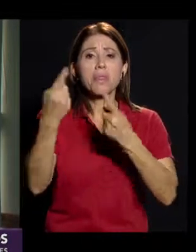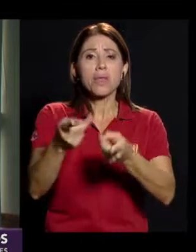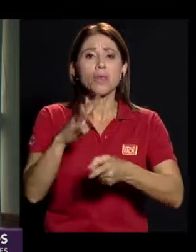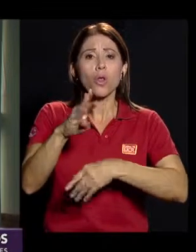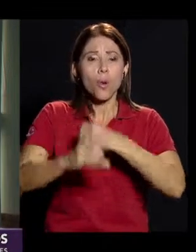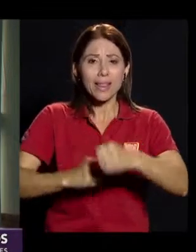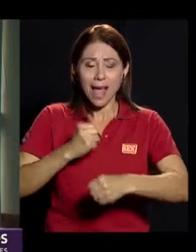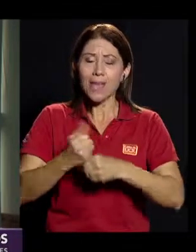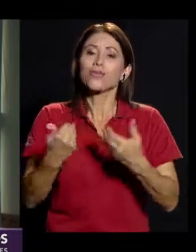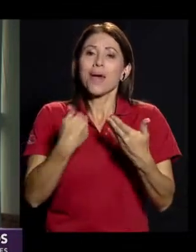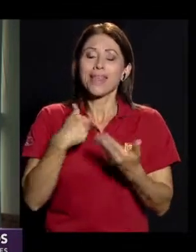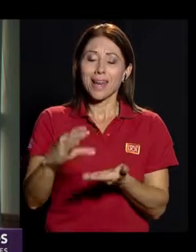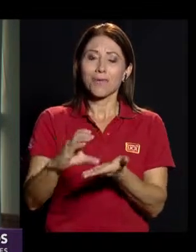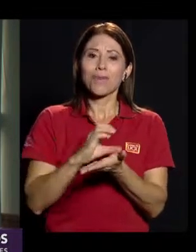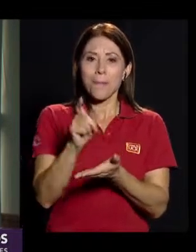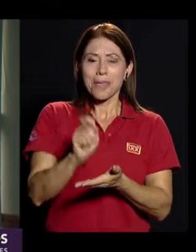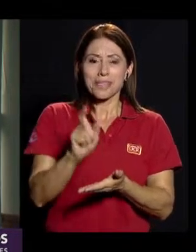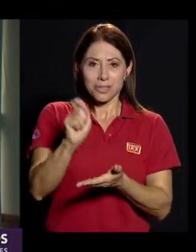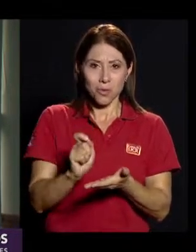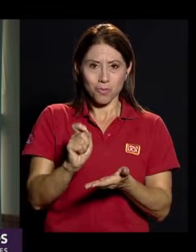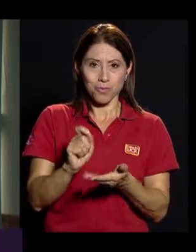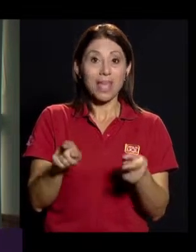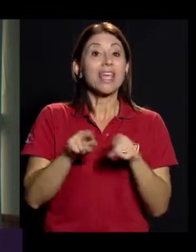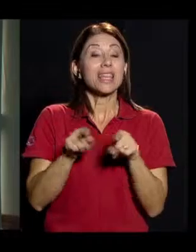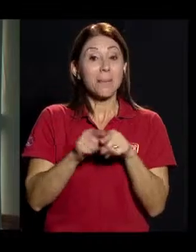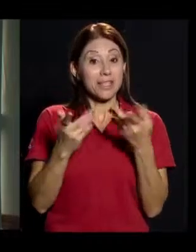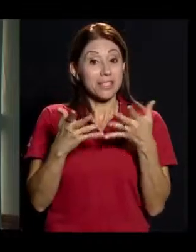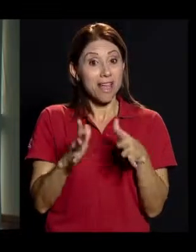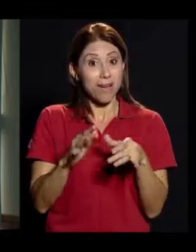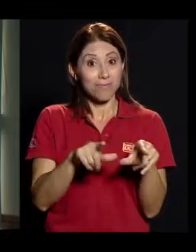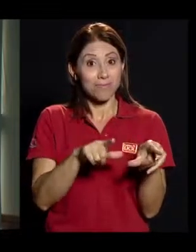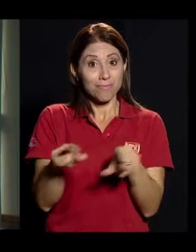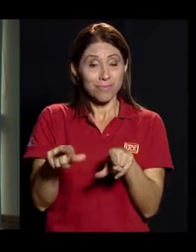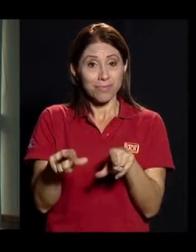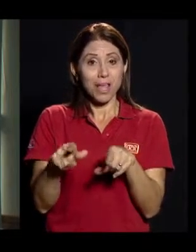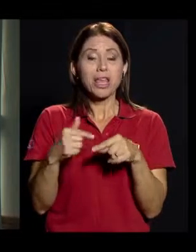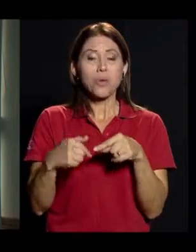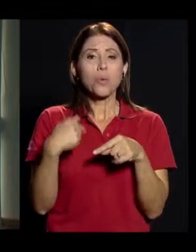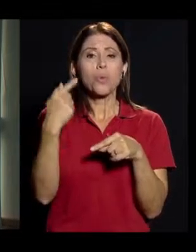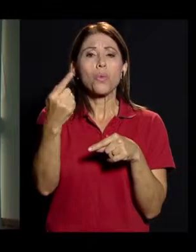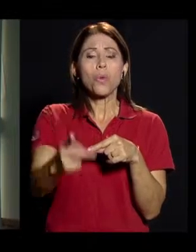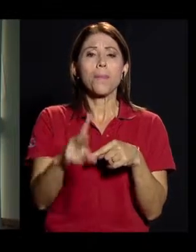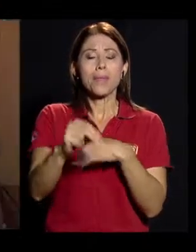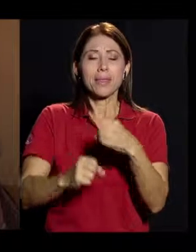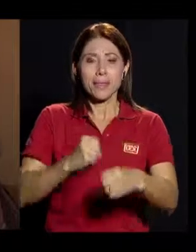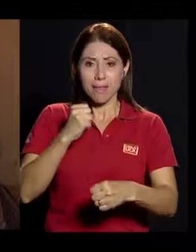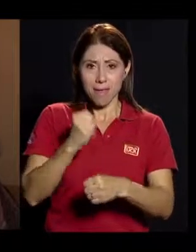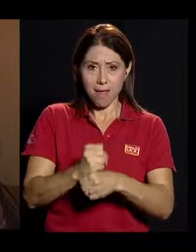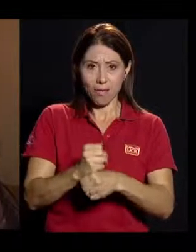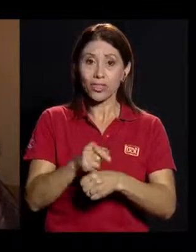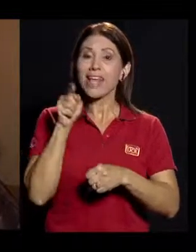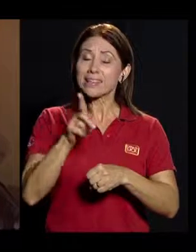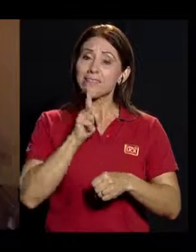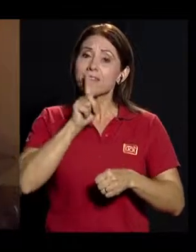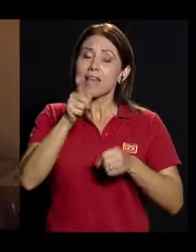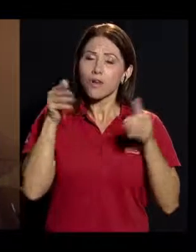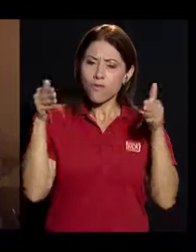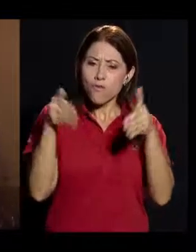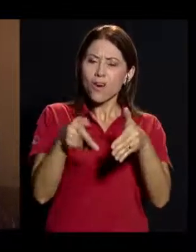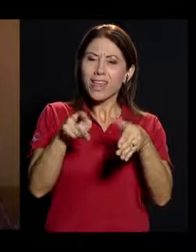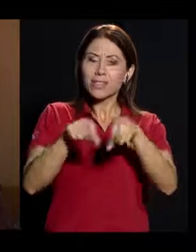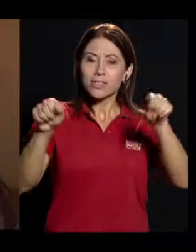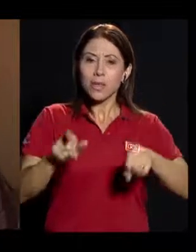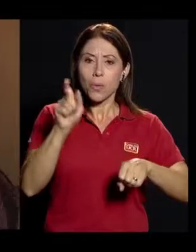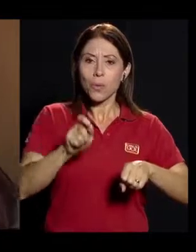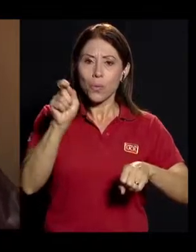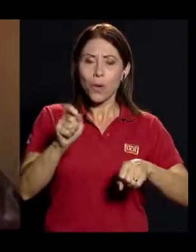y durante los siguientes 20 que esté pensionada. Ese debe ser el verdadero enfoque de estos vejímenes, porque todo lo